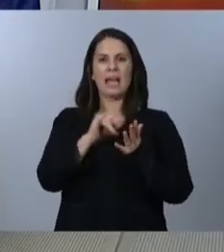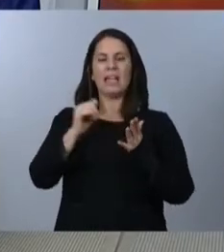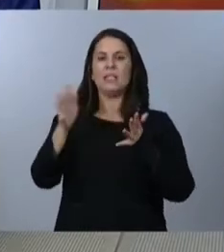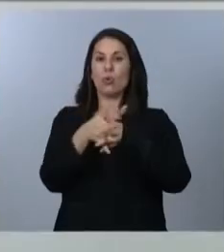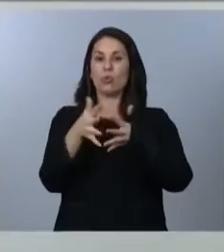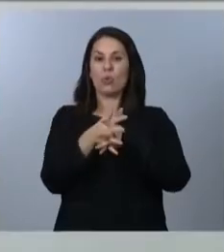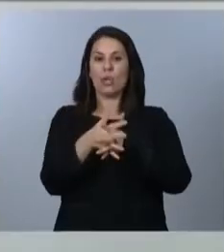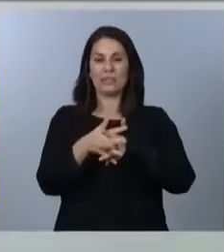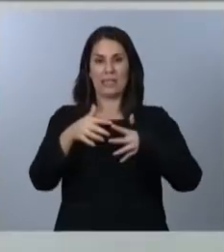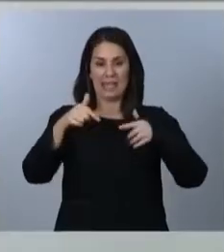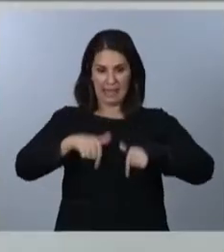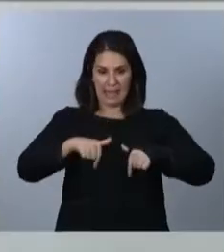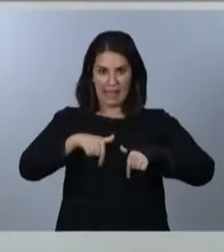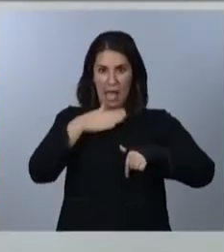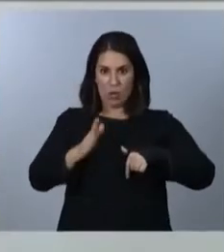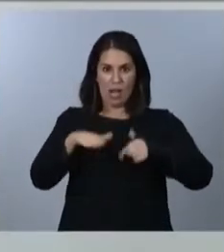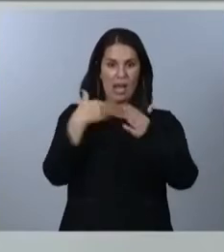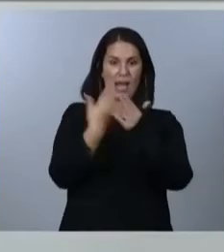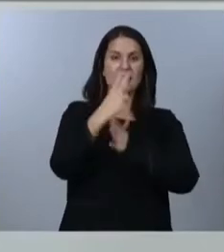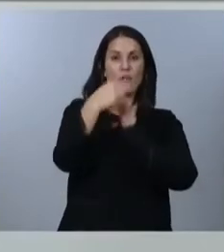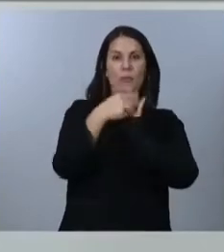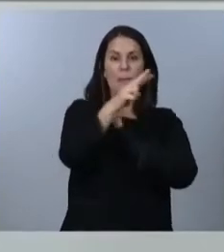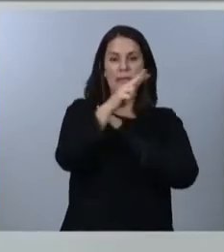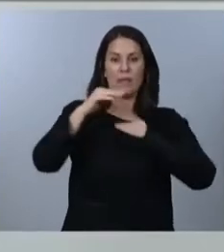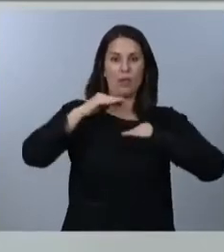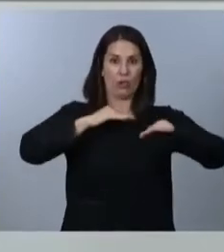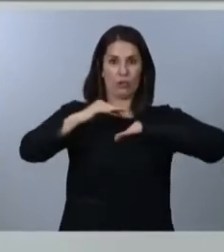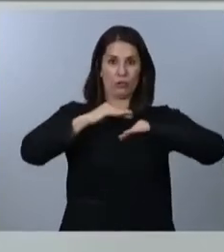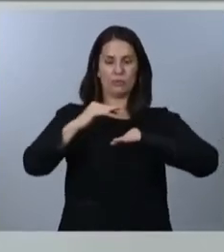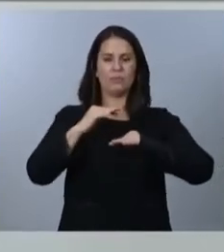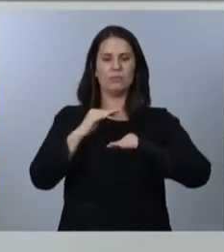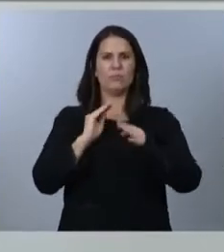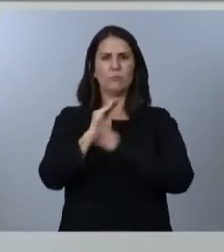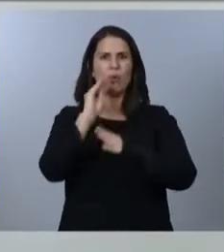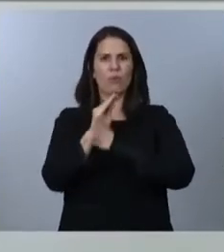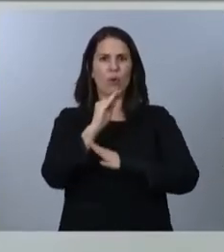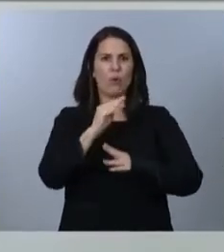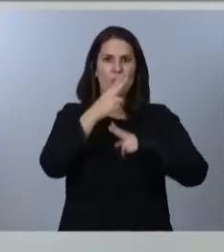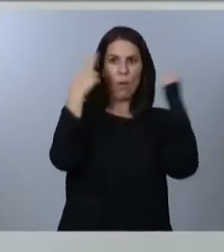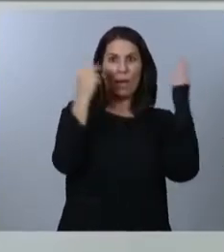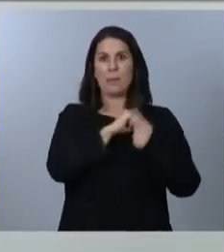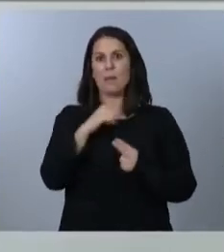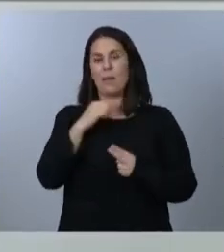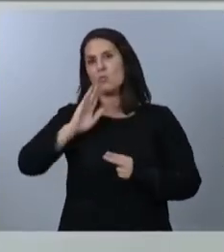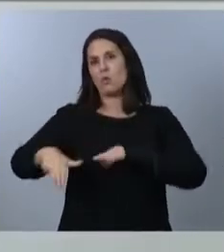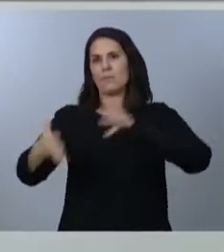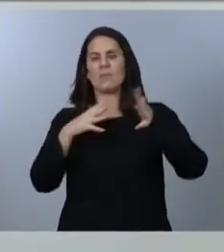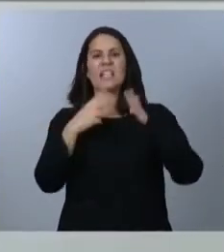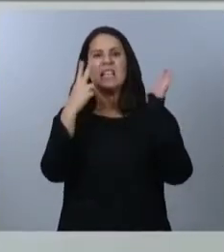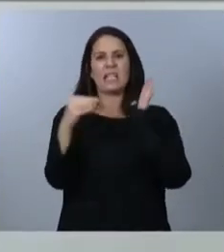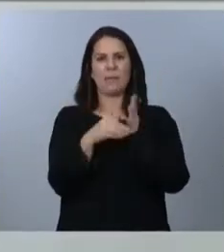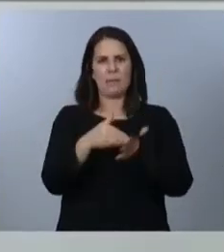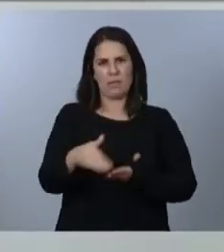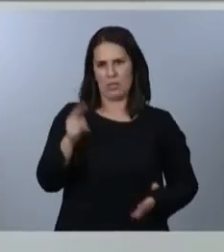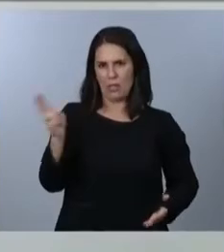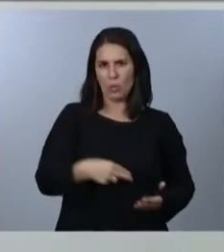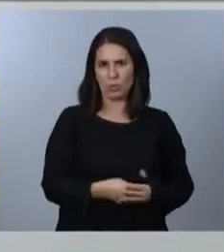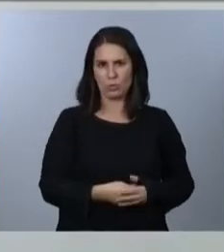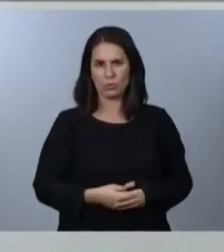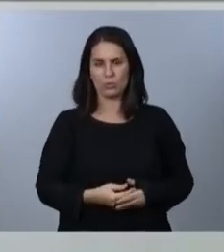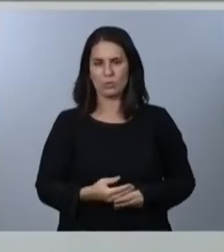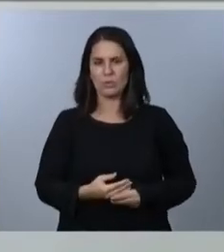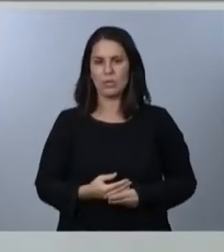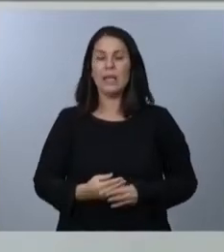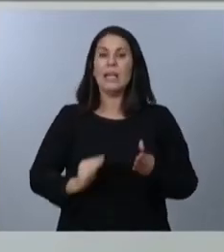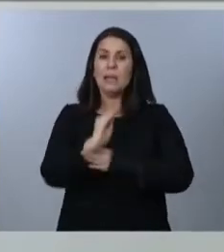2020 y 2022 una inversión pública y privada del entorno de 70.000 millones de euros. Las inversiones en